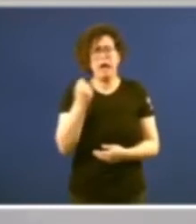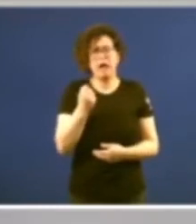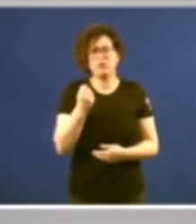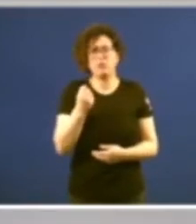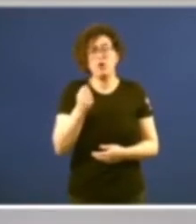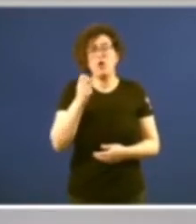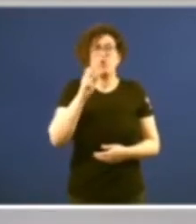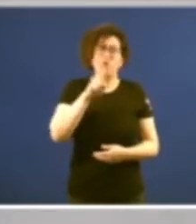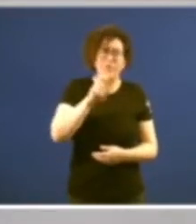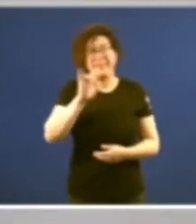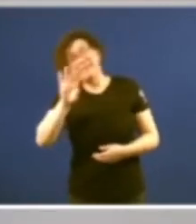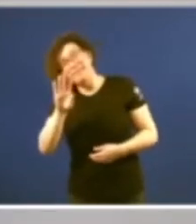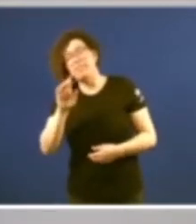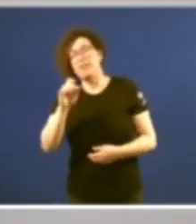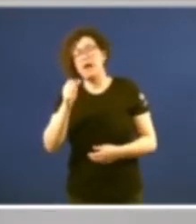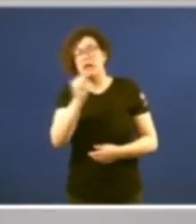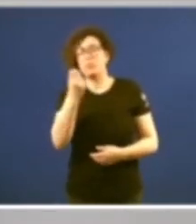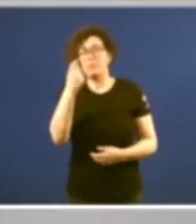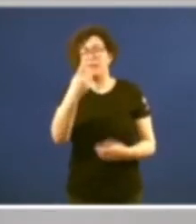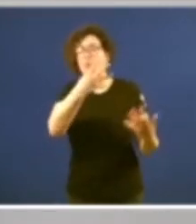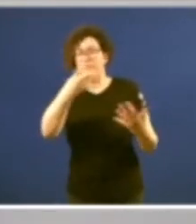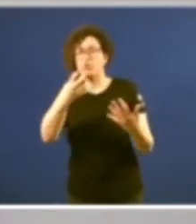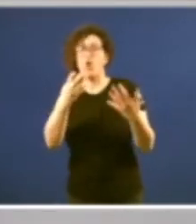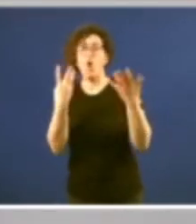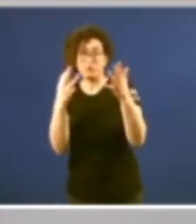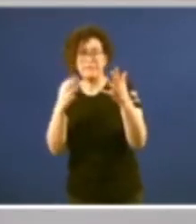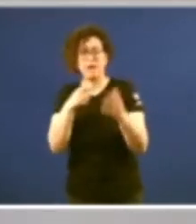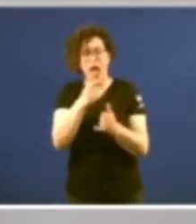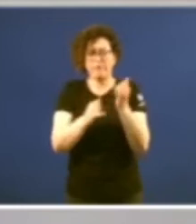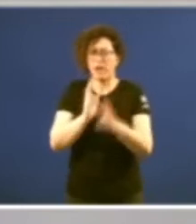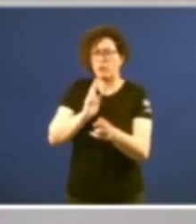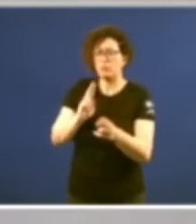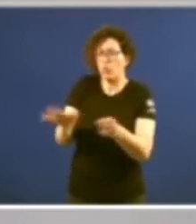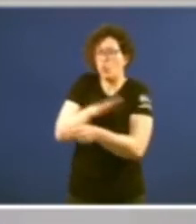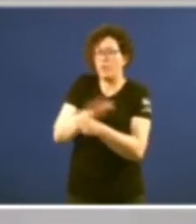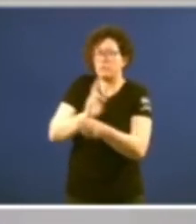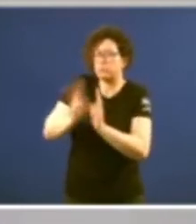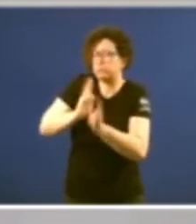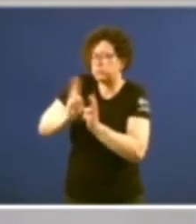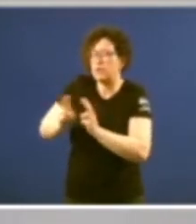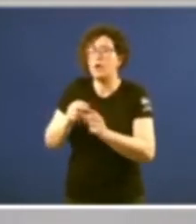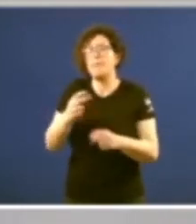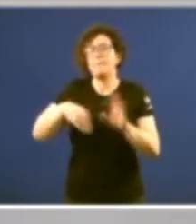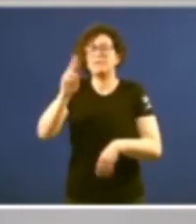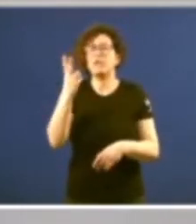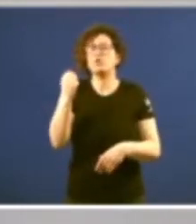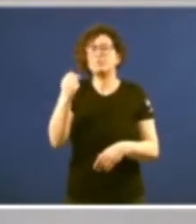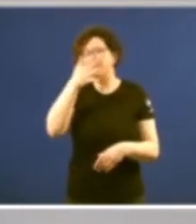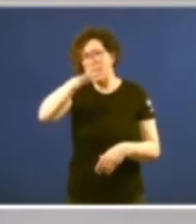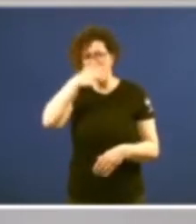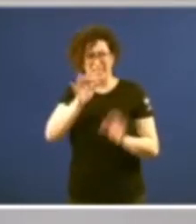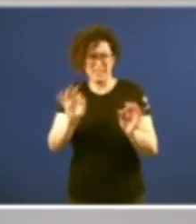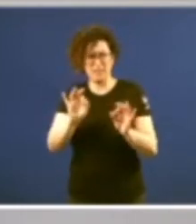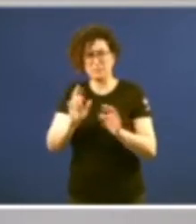15 de julio do ano 1980, dá resposta a máis de 200.000 demandas de justicia constitucional. ha